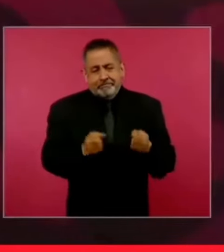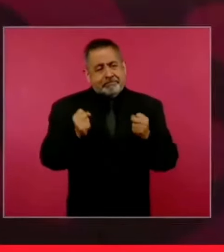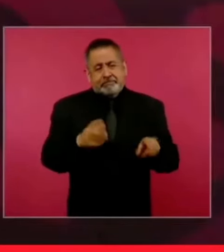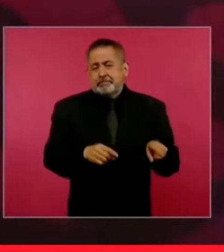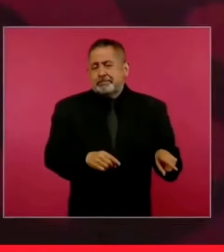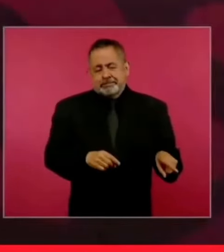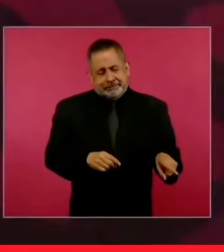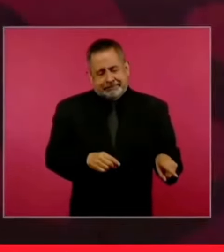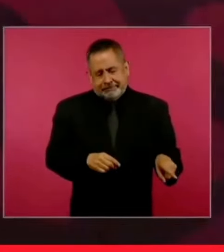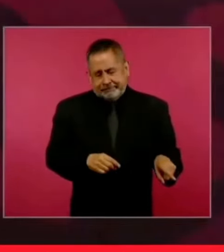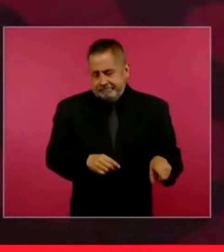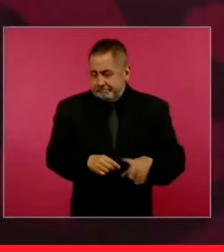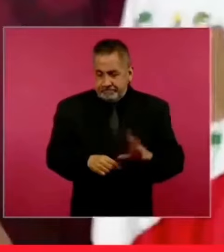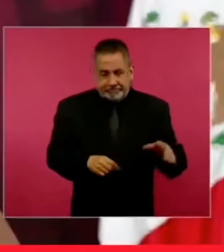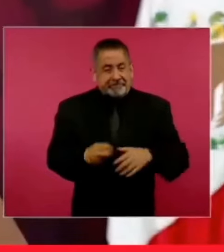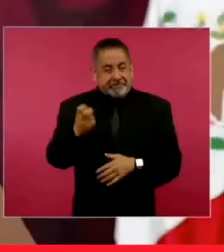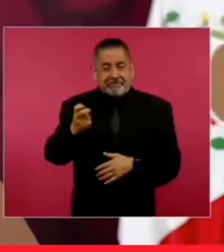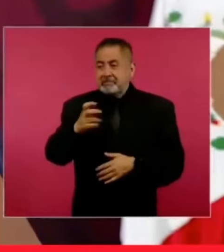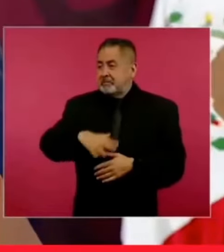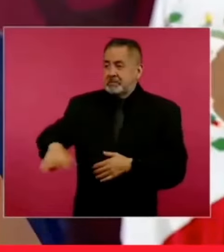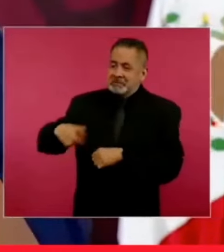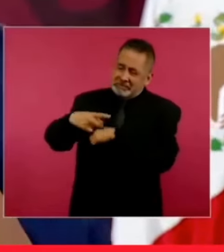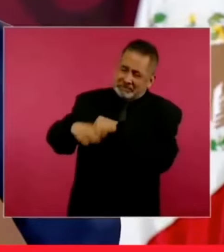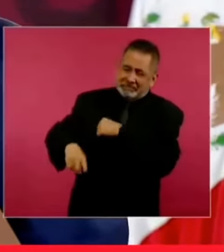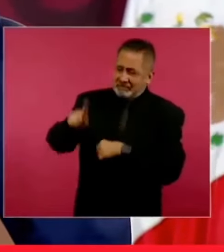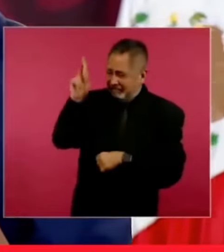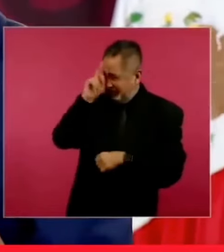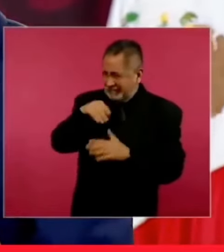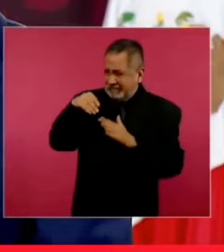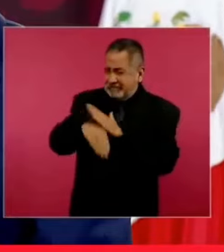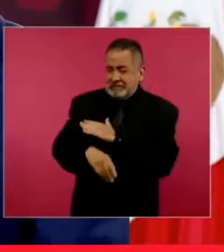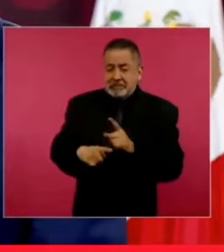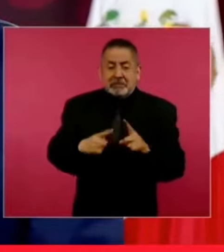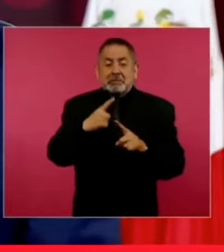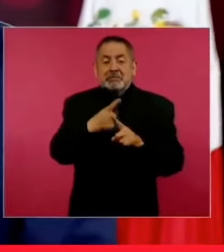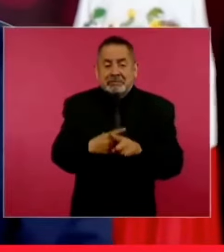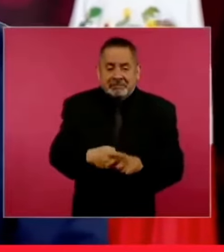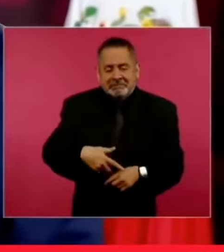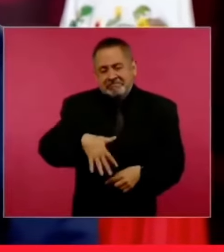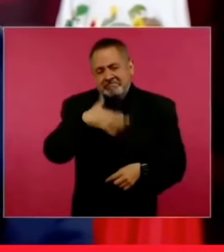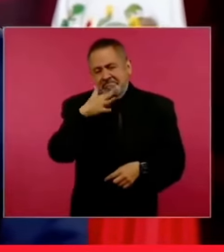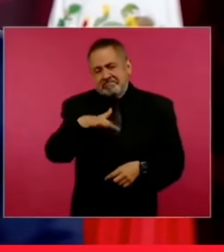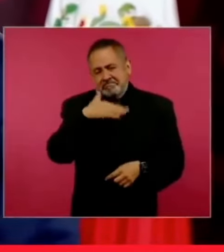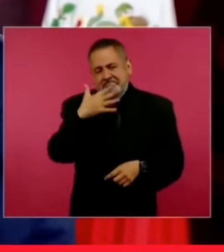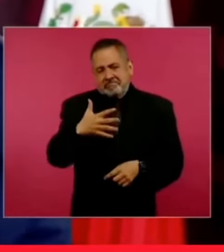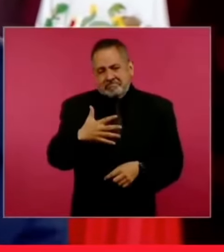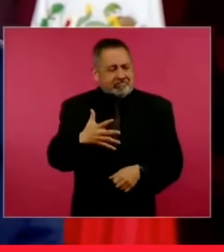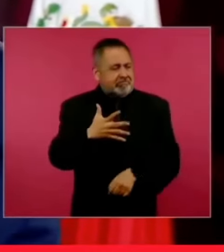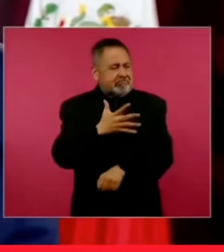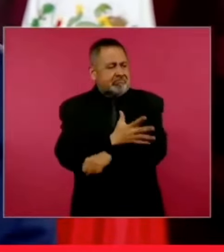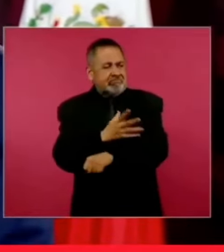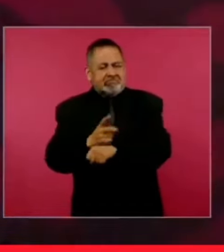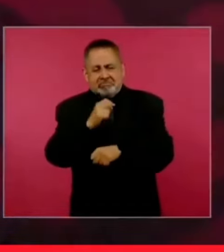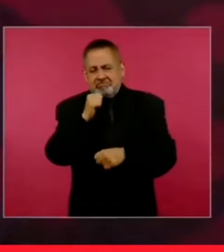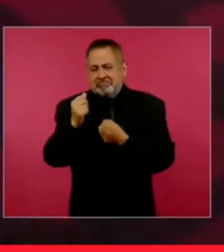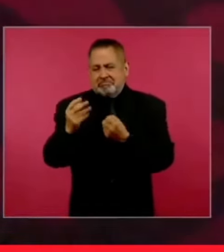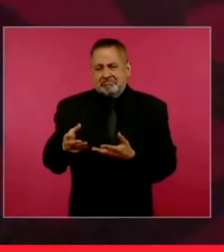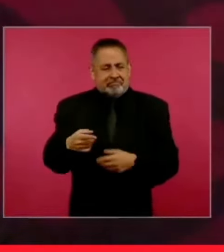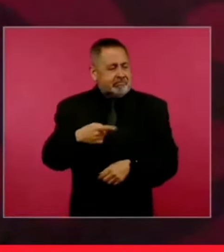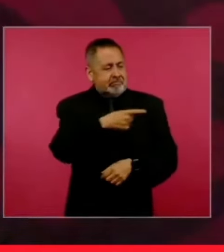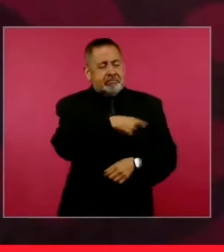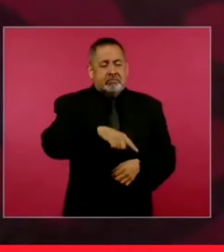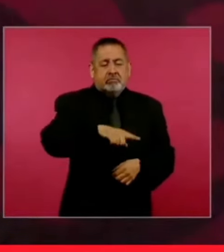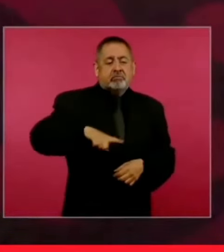nada dañó más a México que la deshonestidad de los